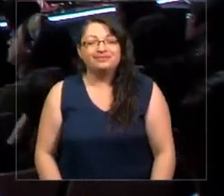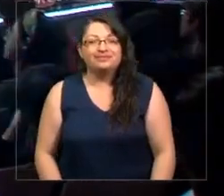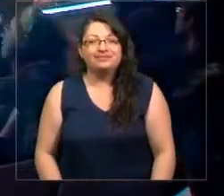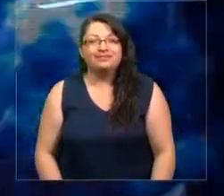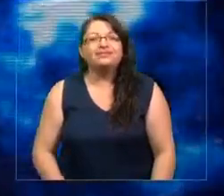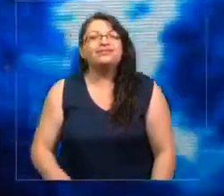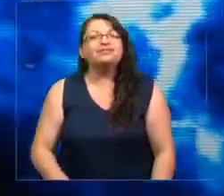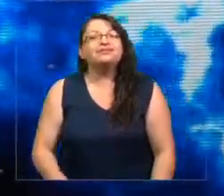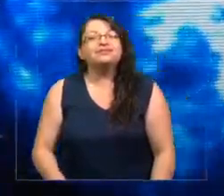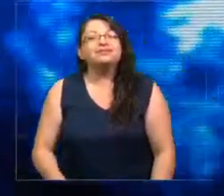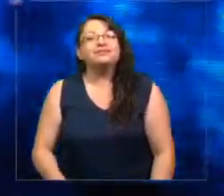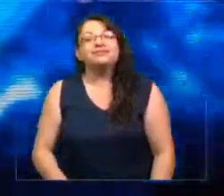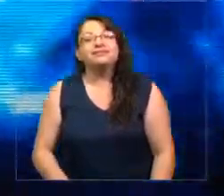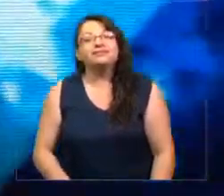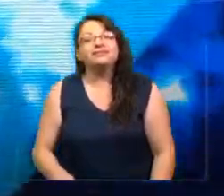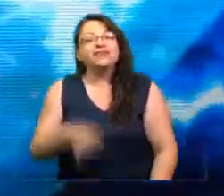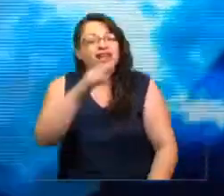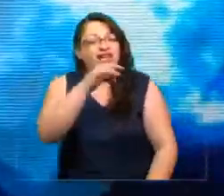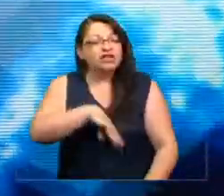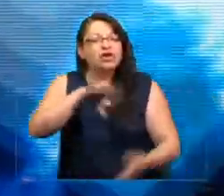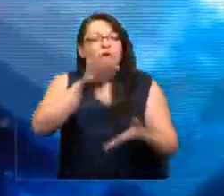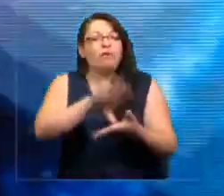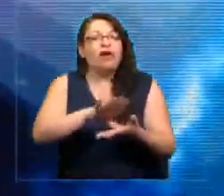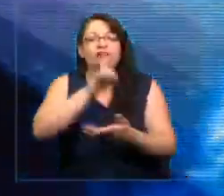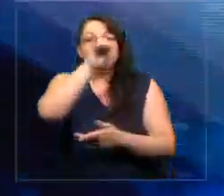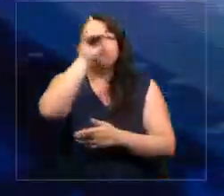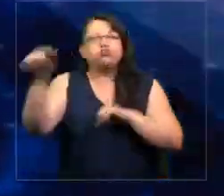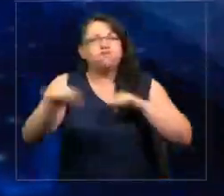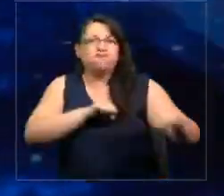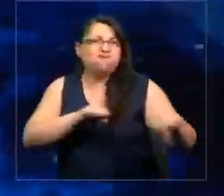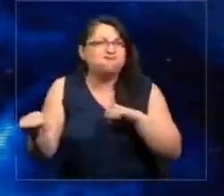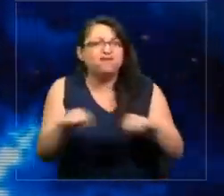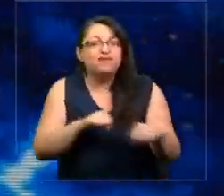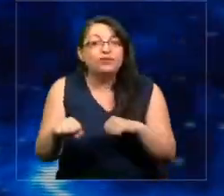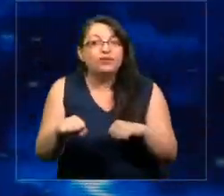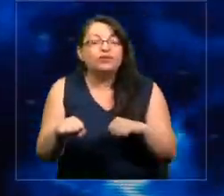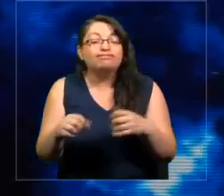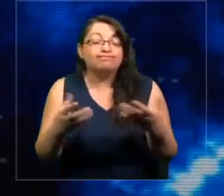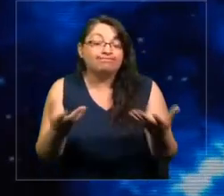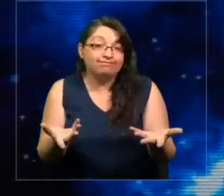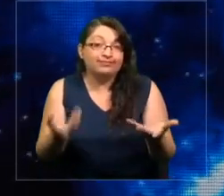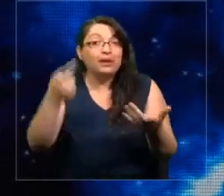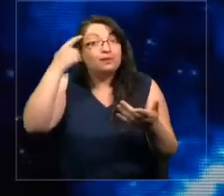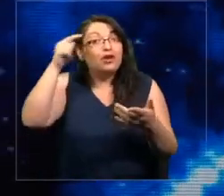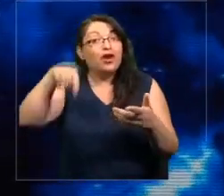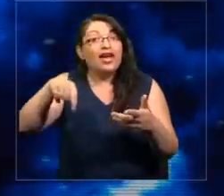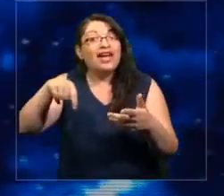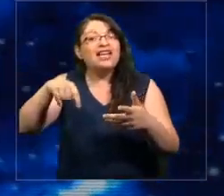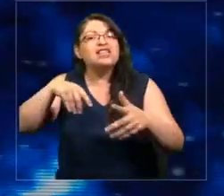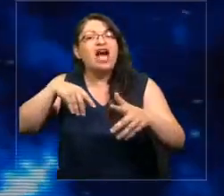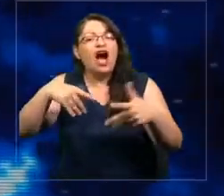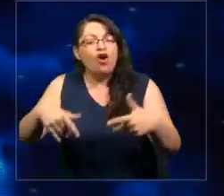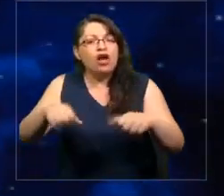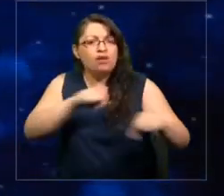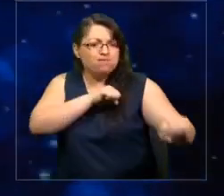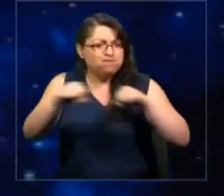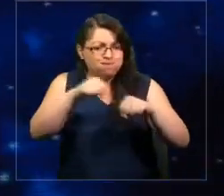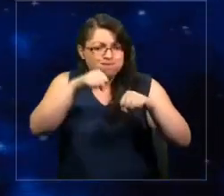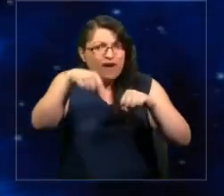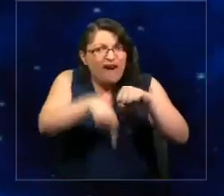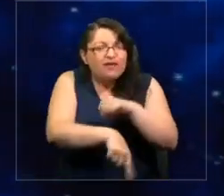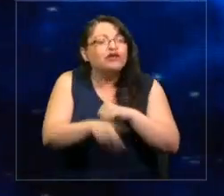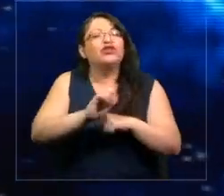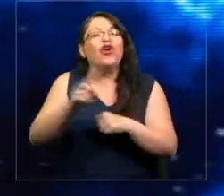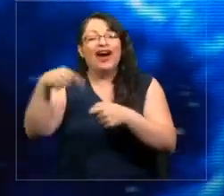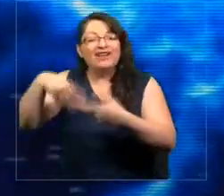Chile es un país de terremotos. Pero esta vez el movimiento no es bajo la superficie, sino que acá afuera.